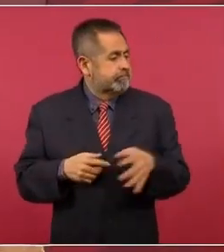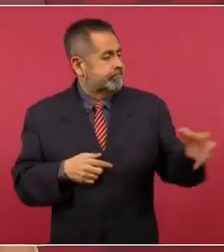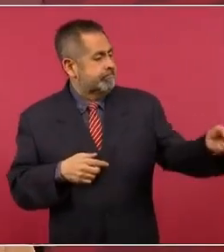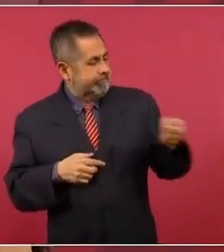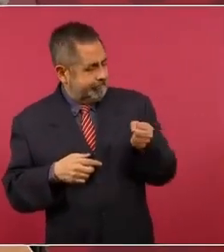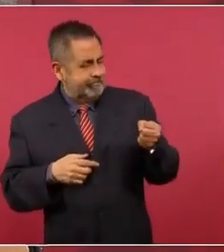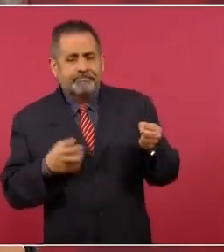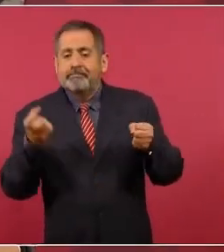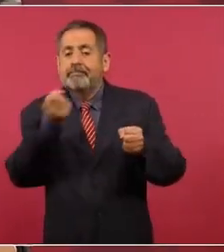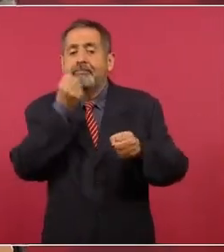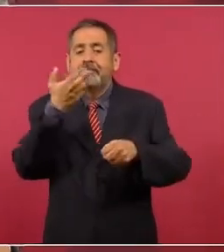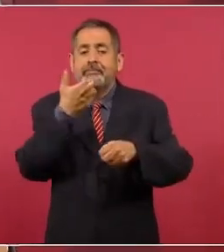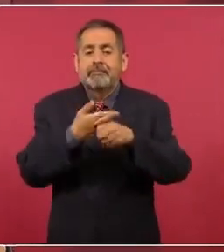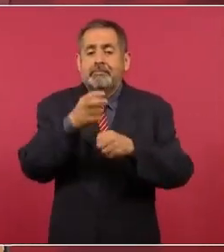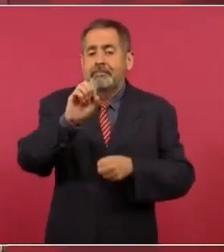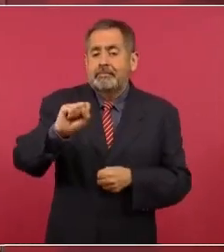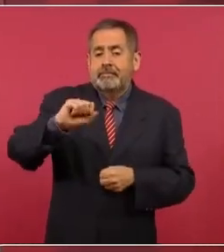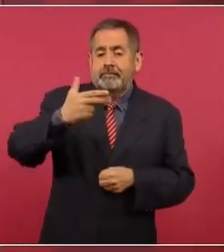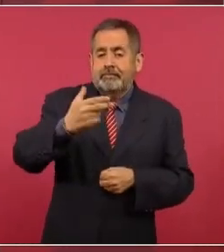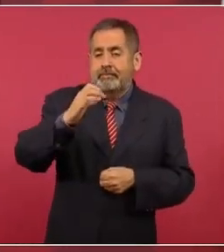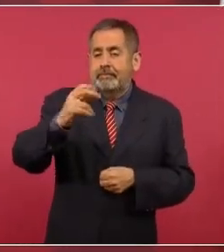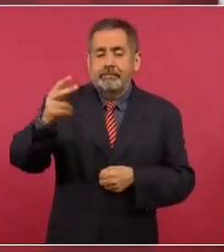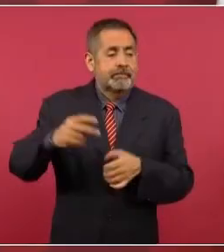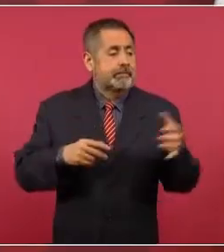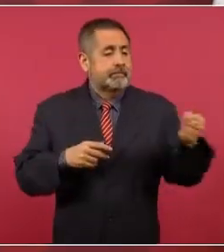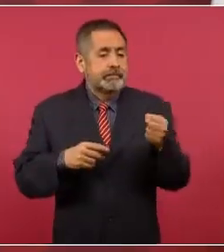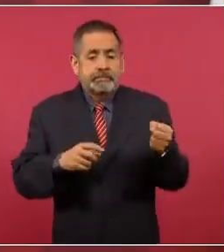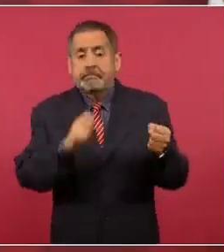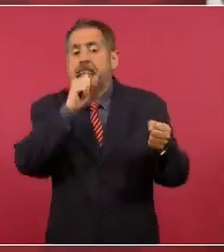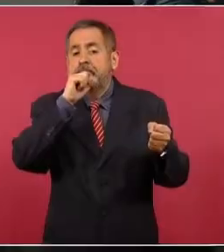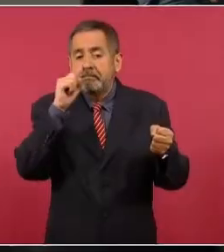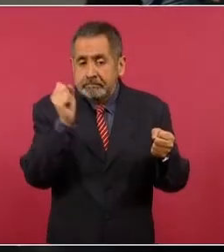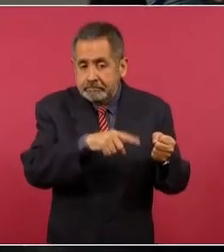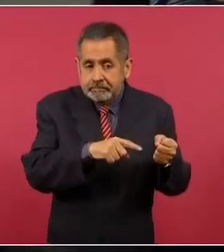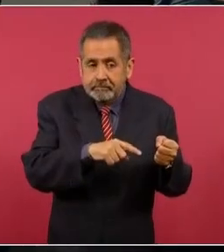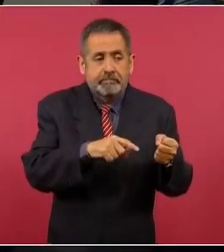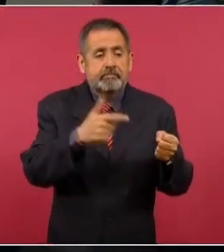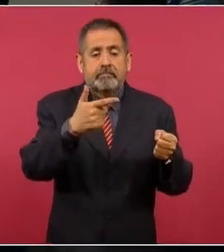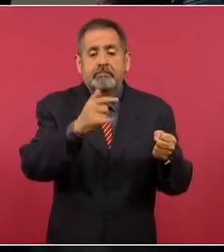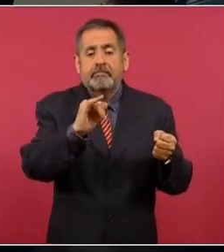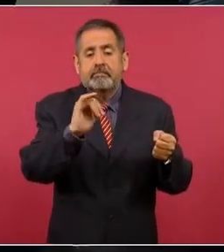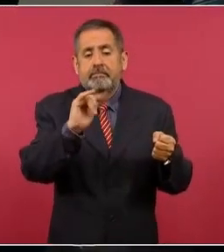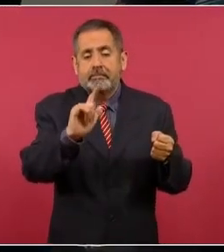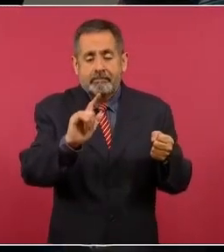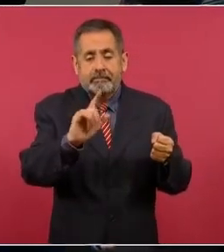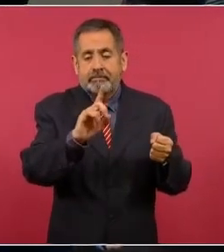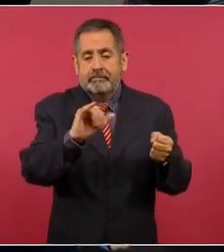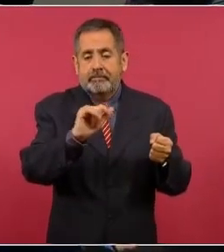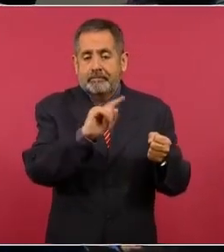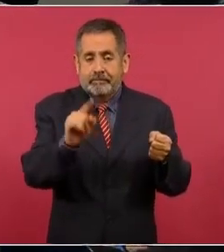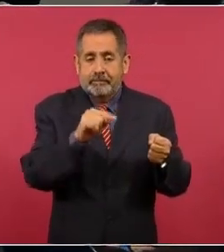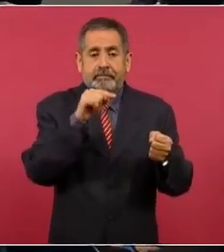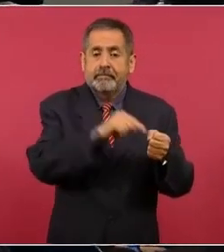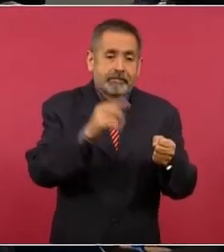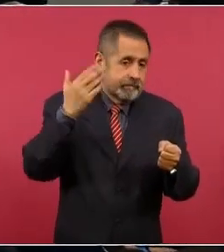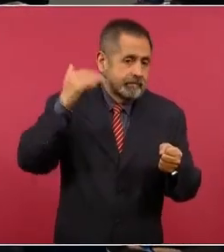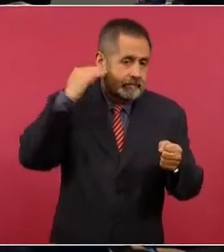a Gil Díaz, que había trabajado,